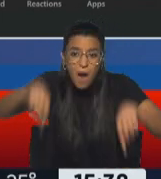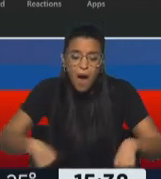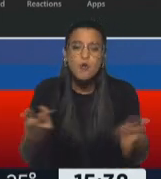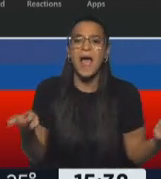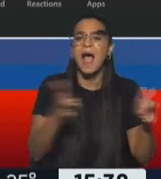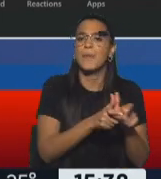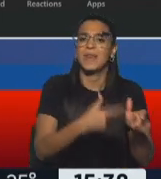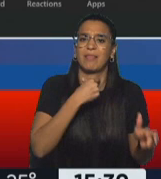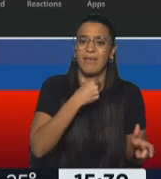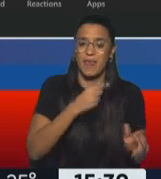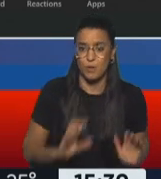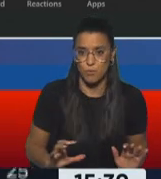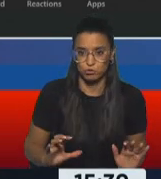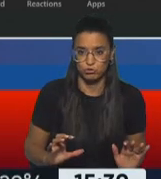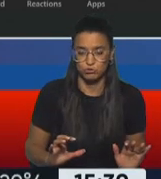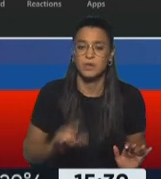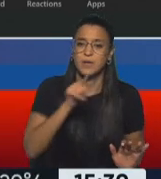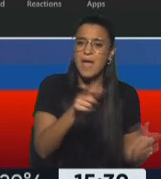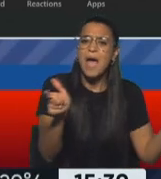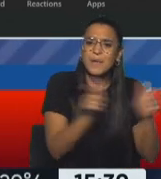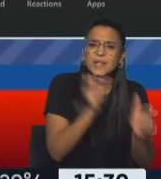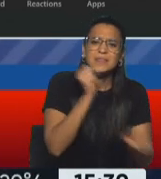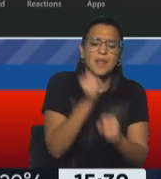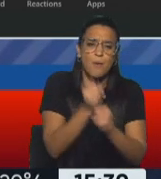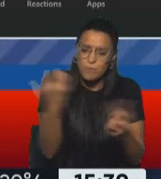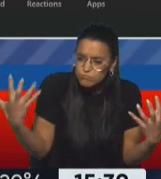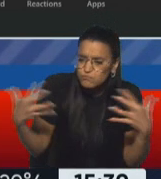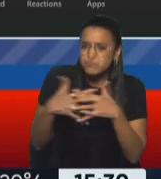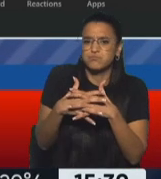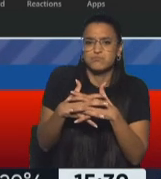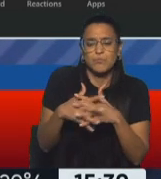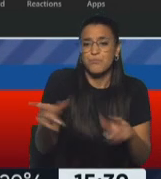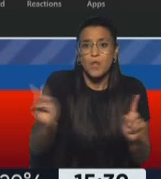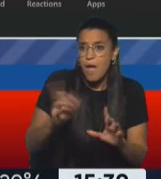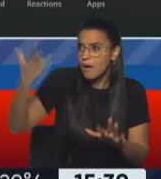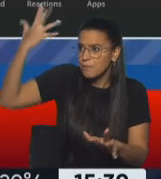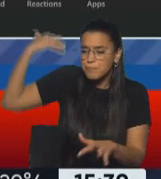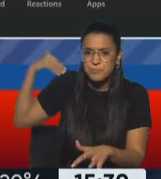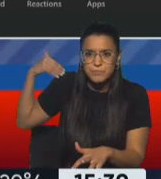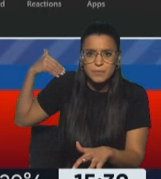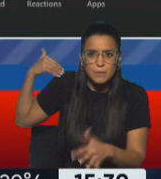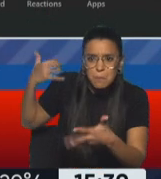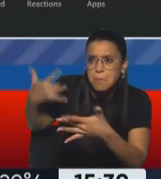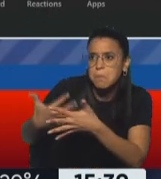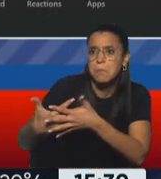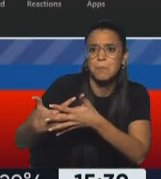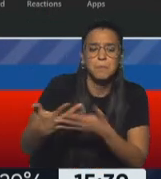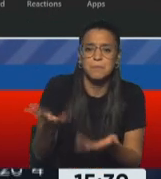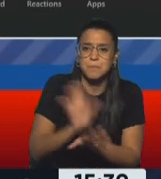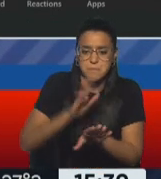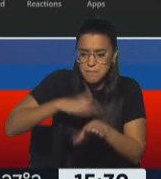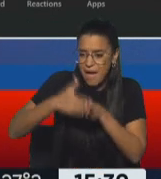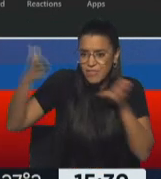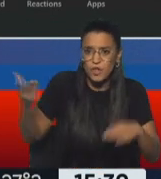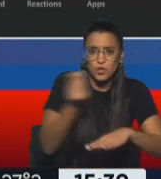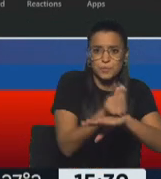gabinete que trabaje de manera articulada, cosa que no sucedió durante el mandato y